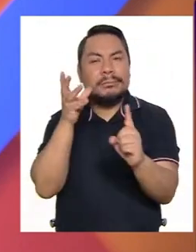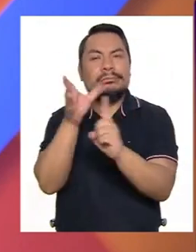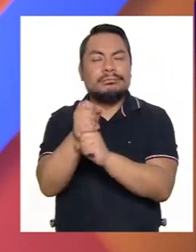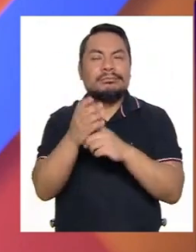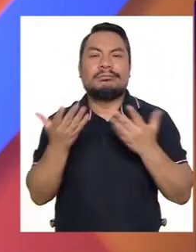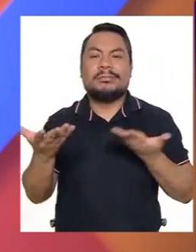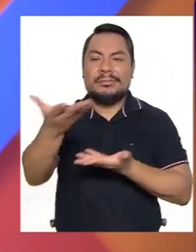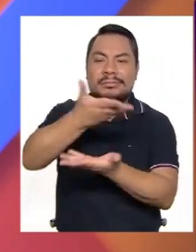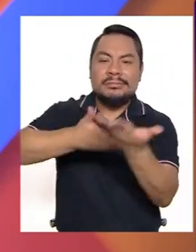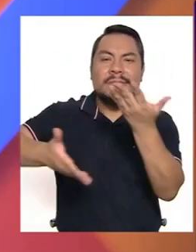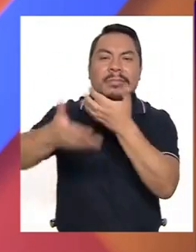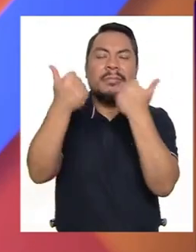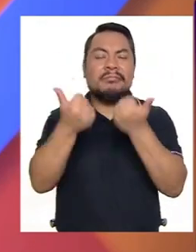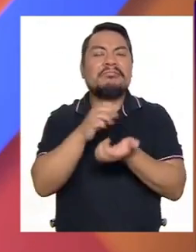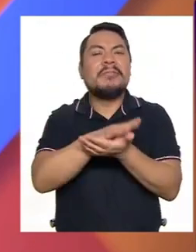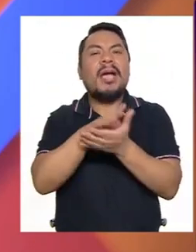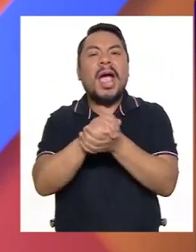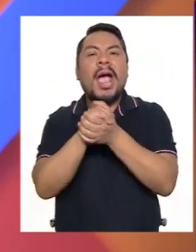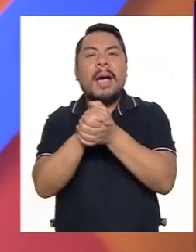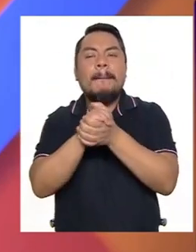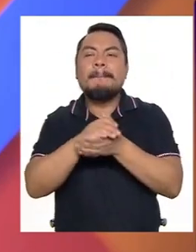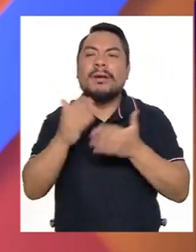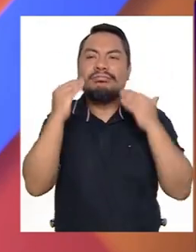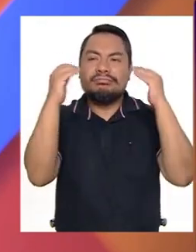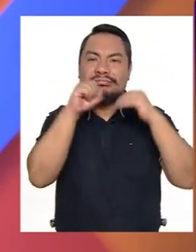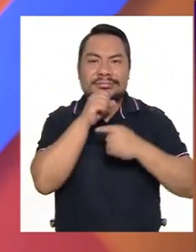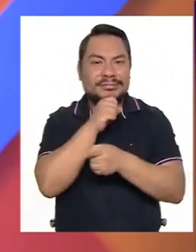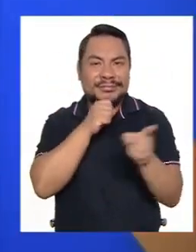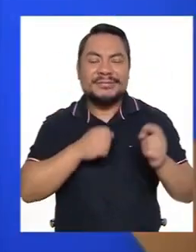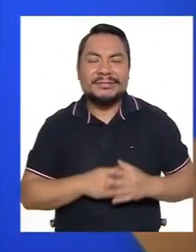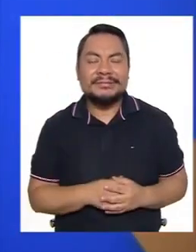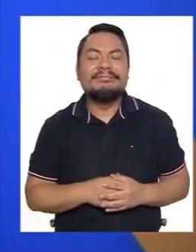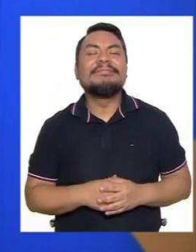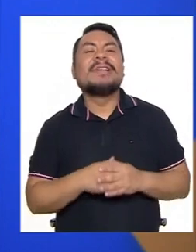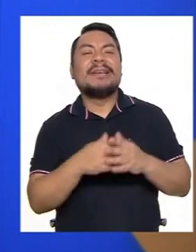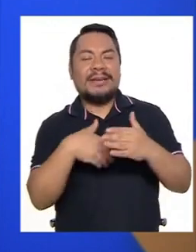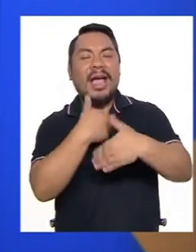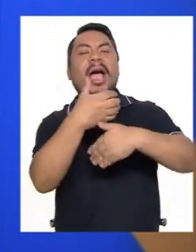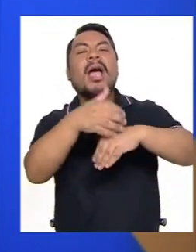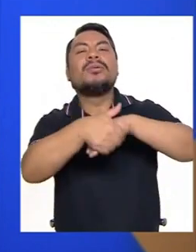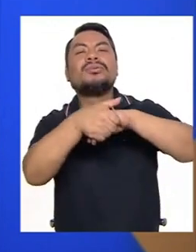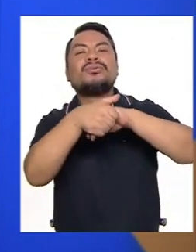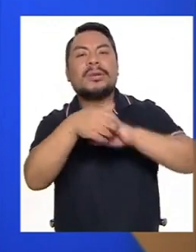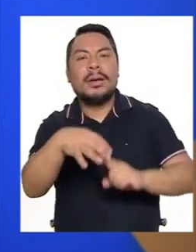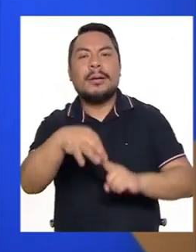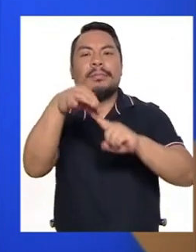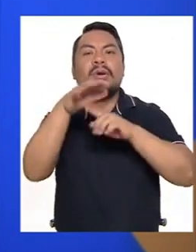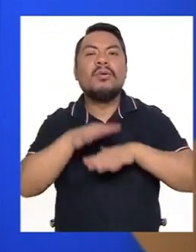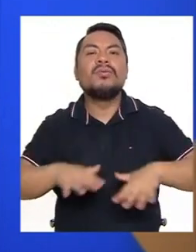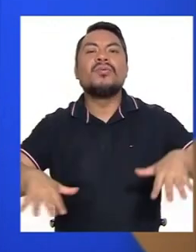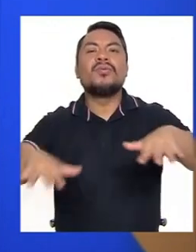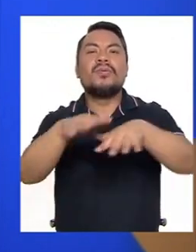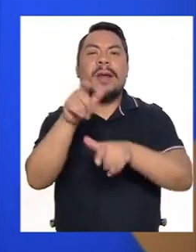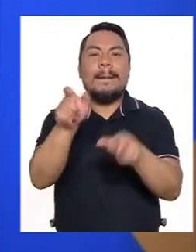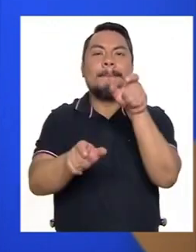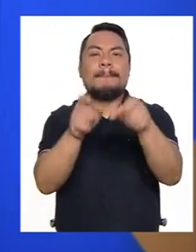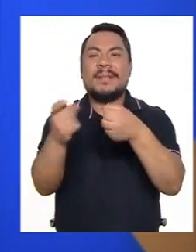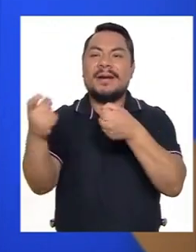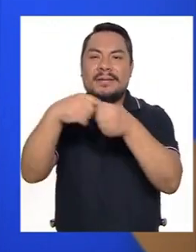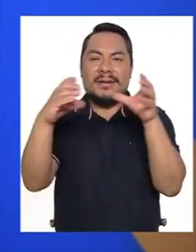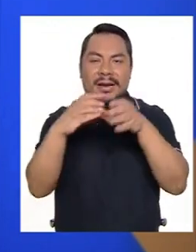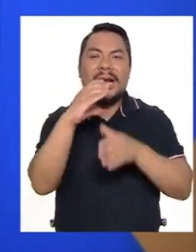logrando crear un ambiente fraterno entre los adultos mayores. Queremos enviarles un saludo muy especial a todos los